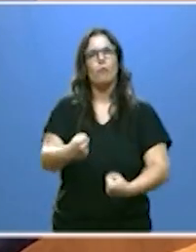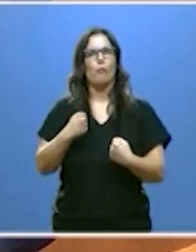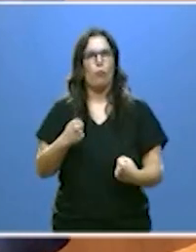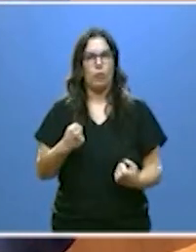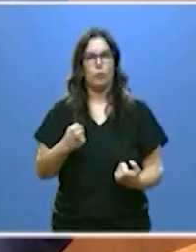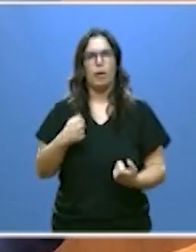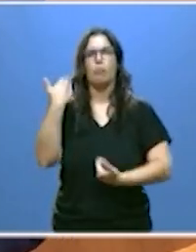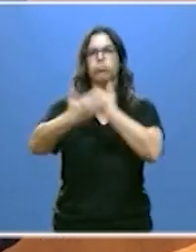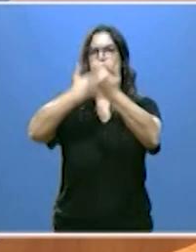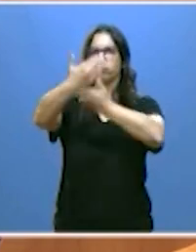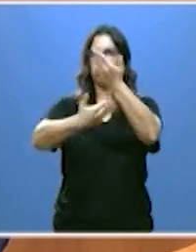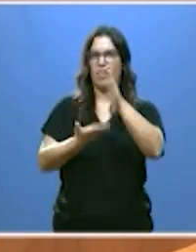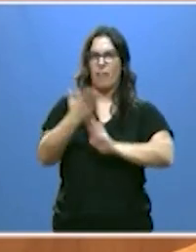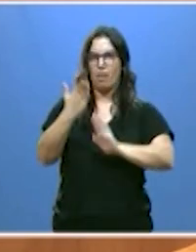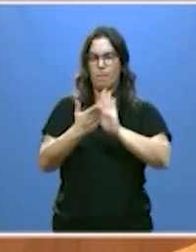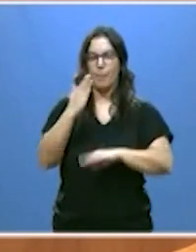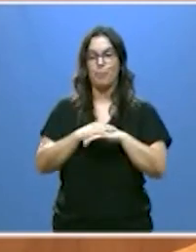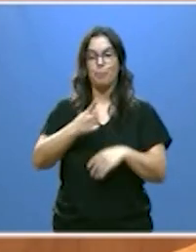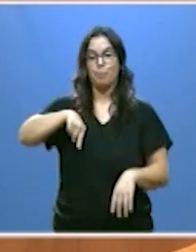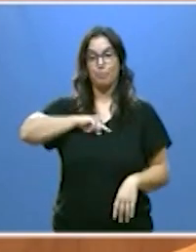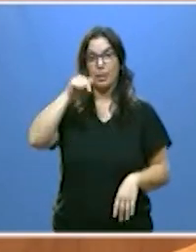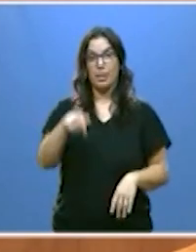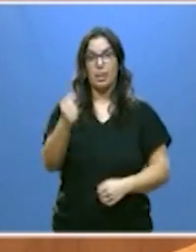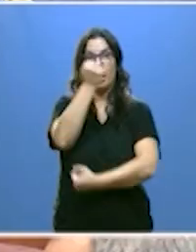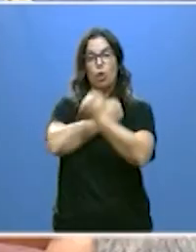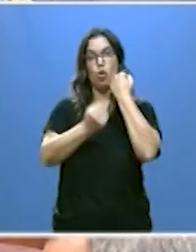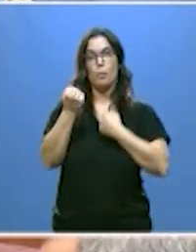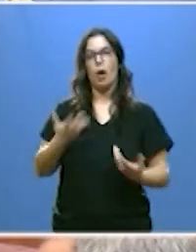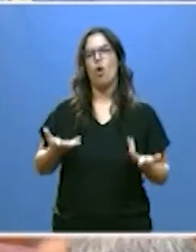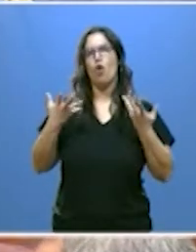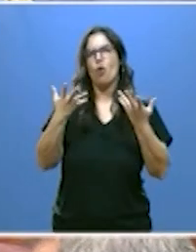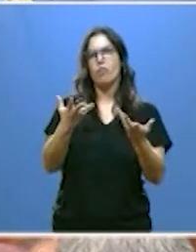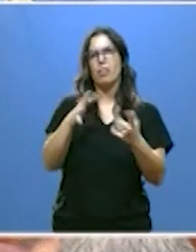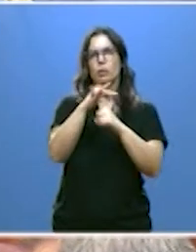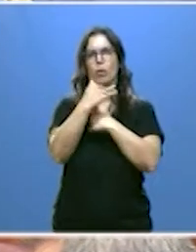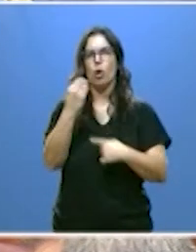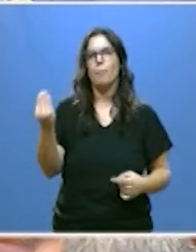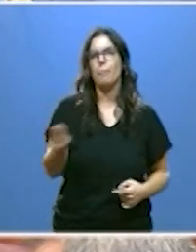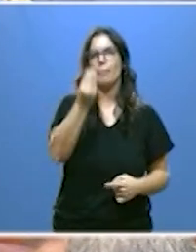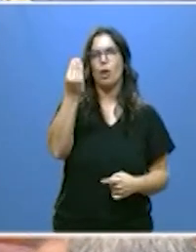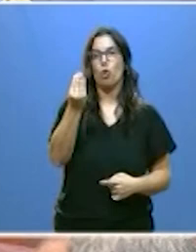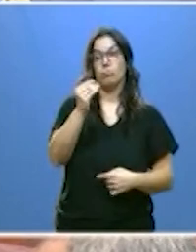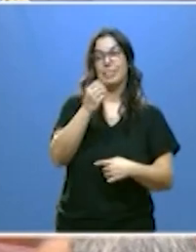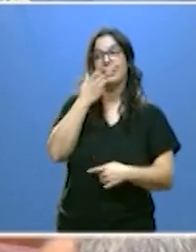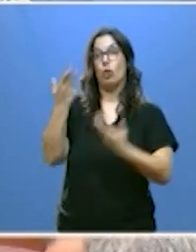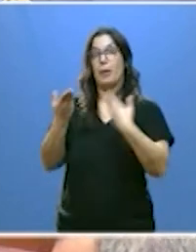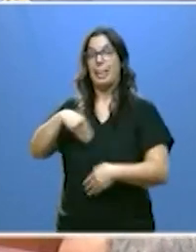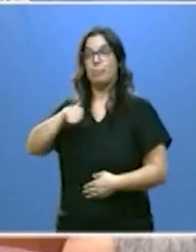y en progreso. Nuestra economía ofrece un mejor comportamiento que la media nacional.